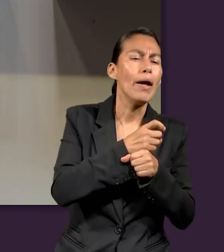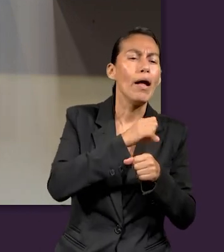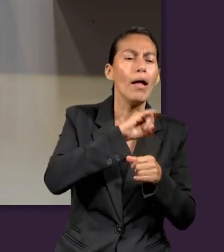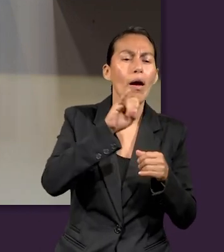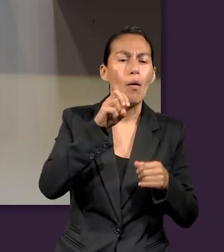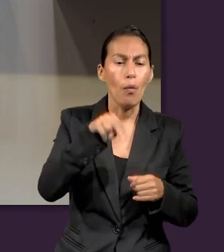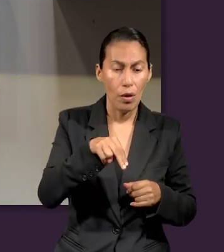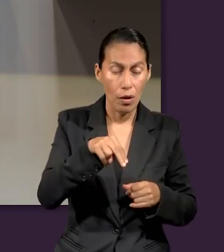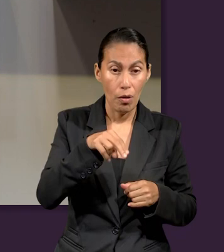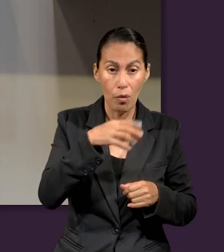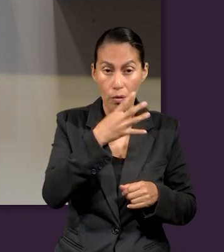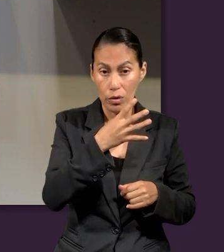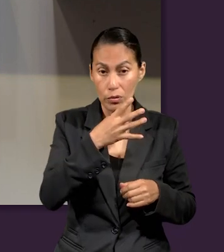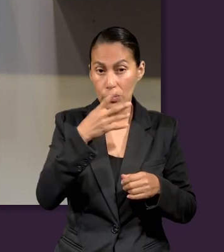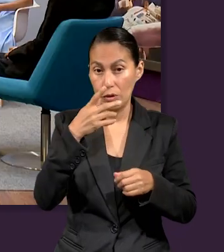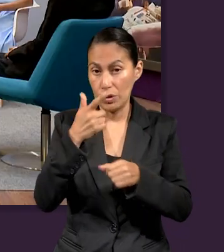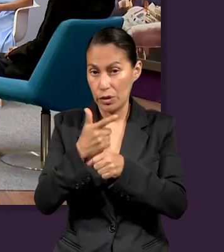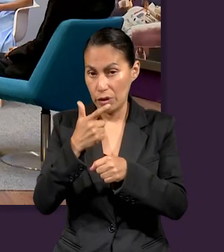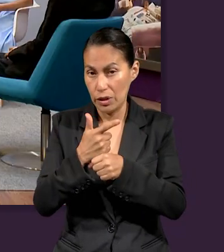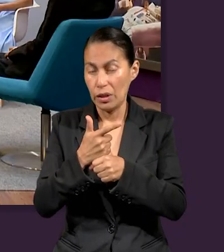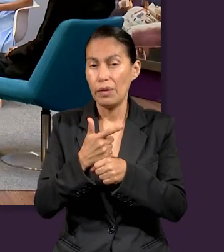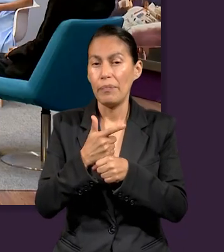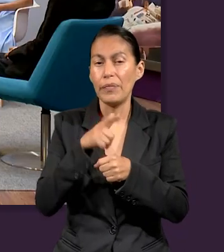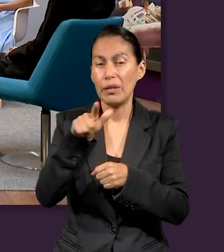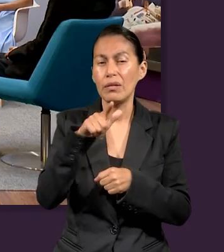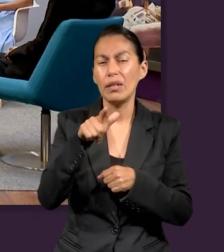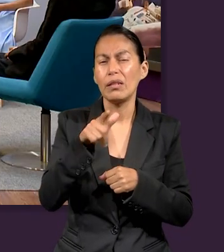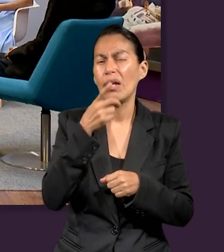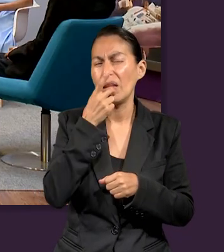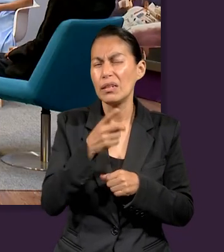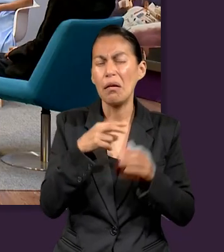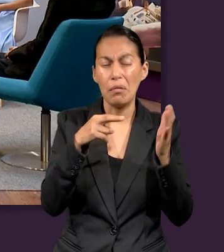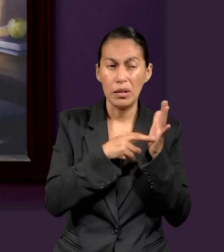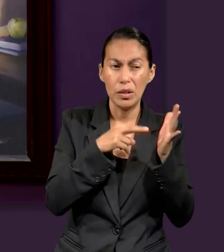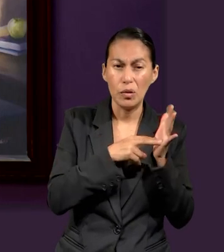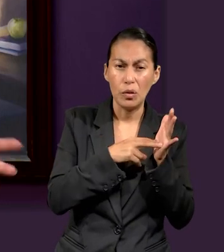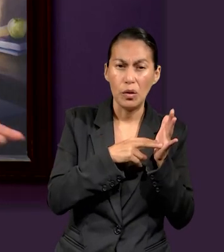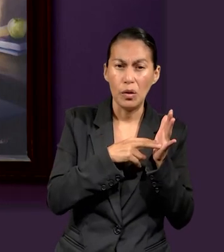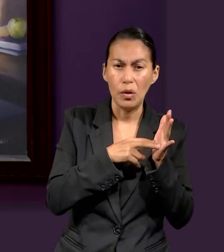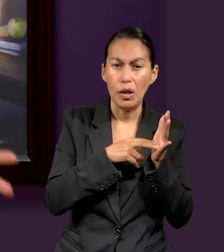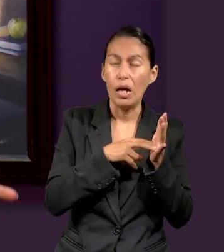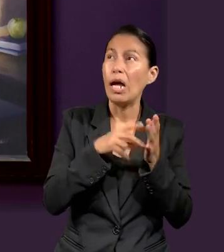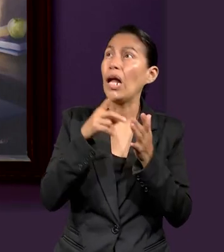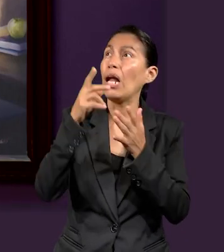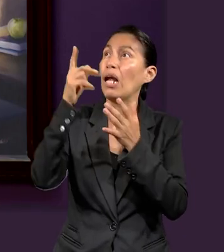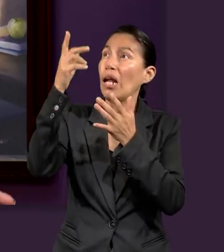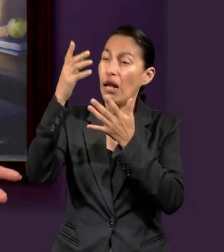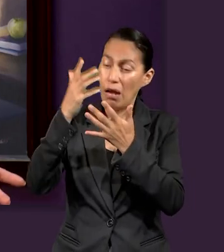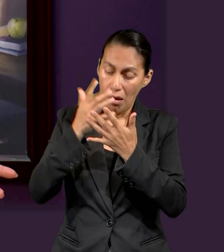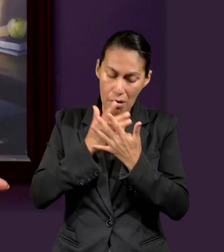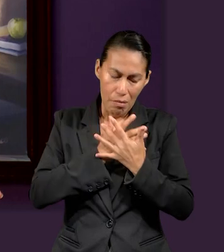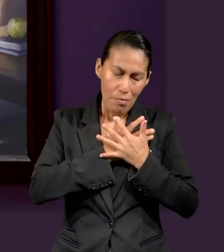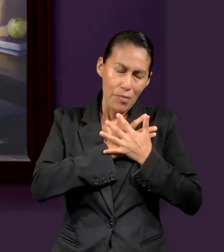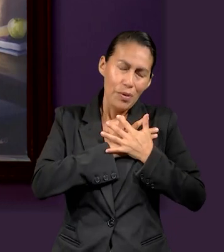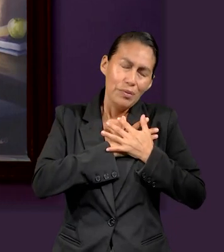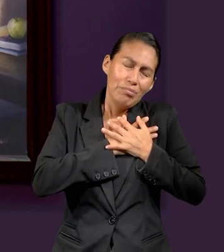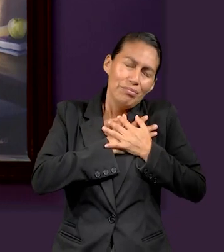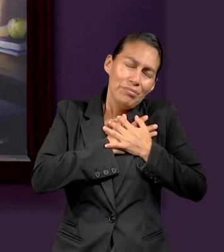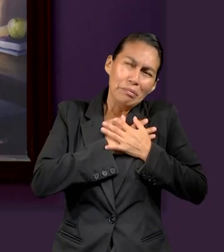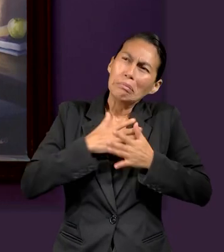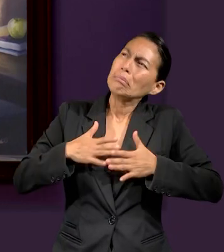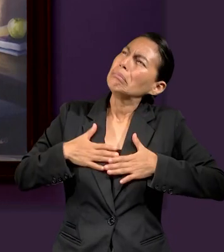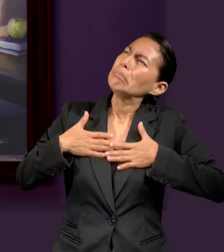mucha confianza. Primera de Juan 4, 17 nos dice el versículo, un versículo que nos dice, en esto se ha